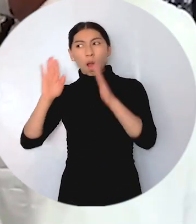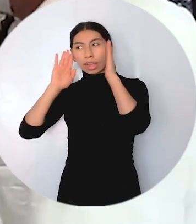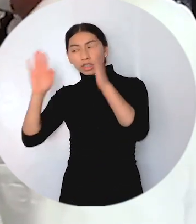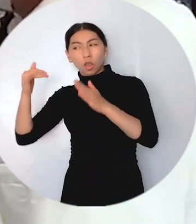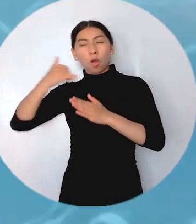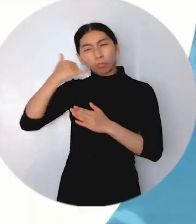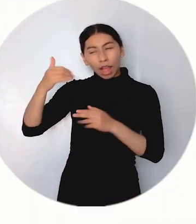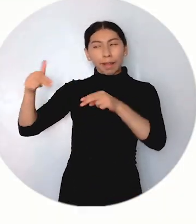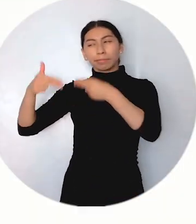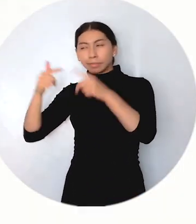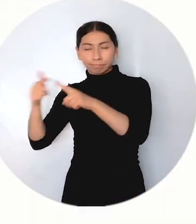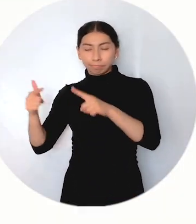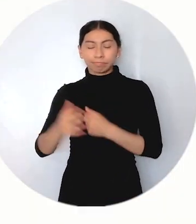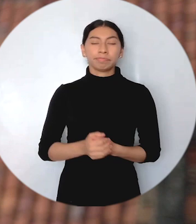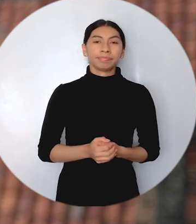de atención no presencial.